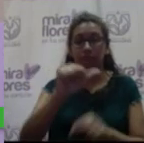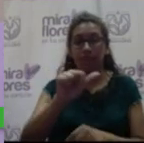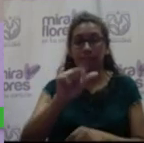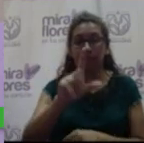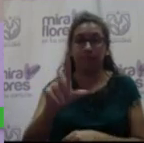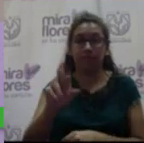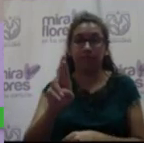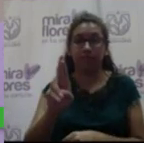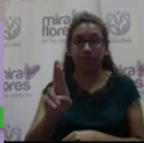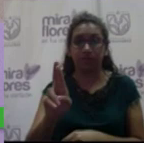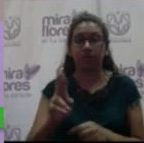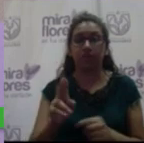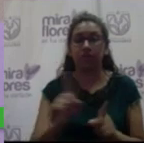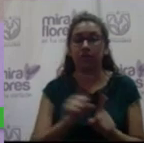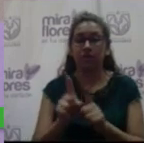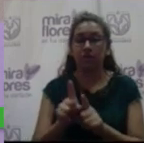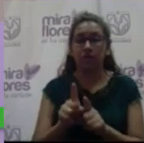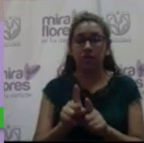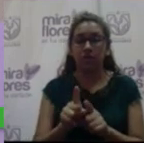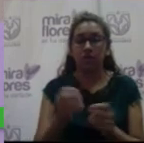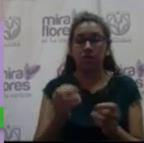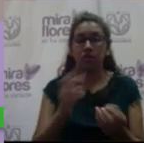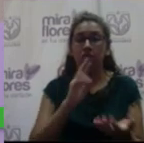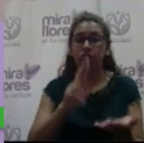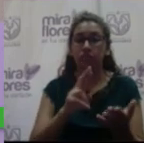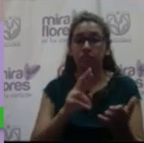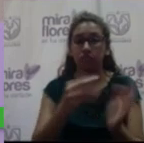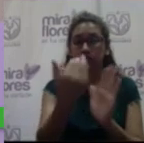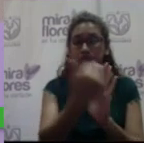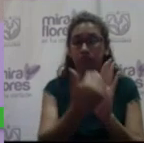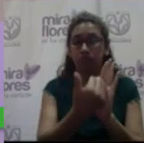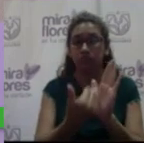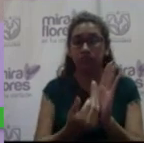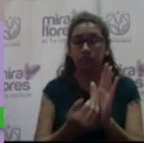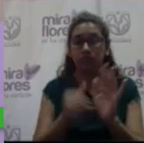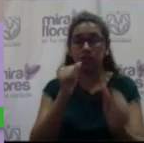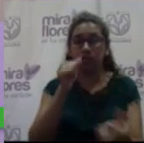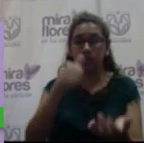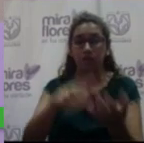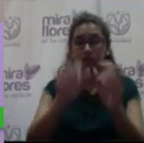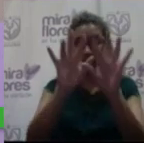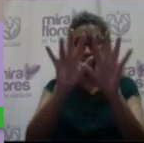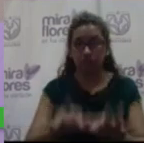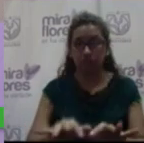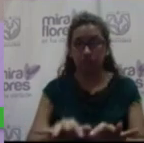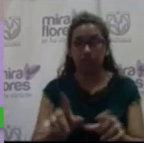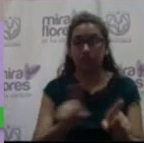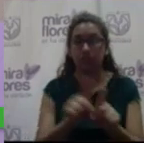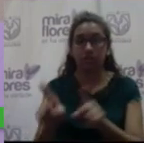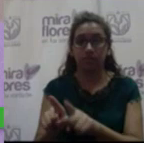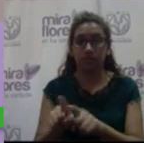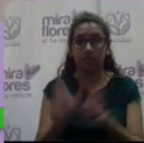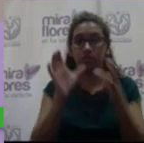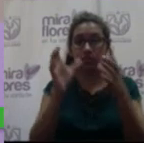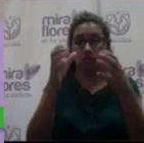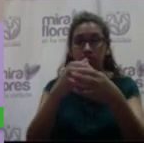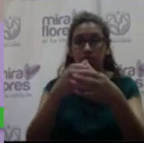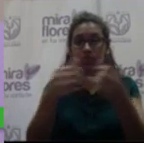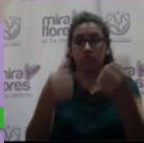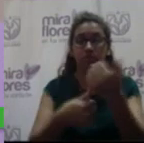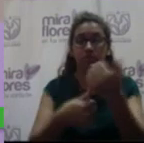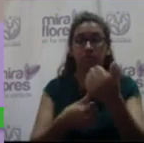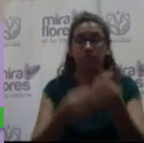de los resultados mediante la suscripción del acta de acuerdos y compromisos y también la elección del comité de vigilancia.